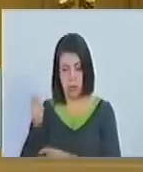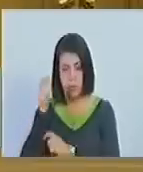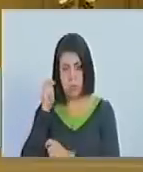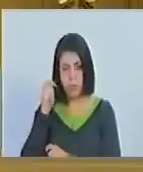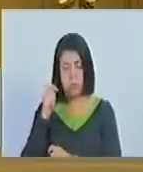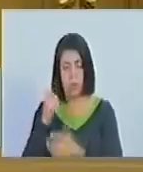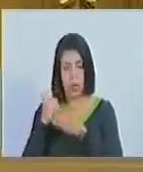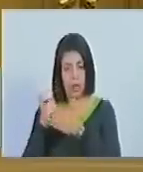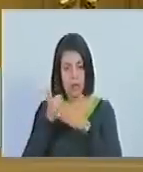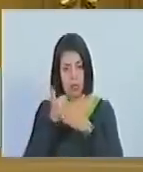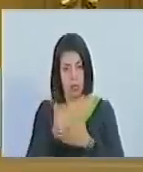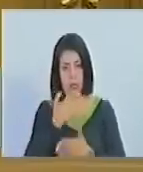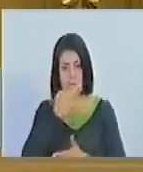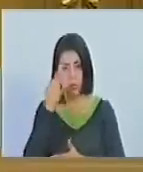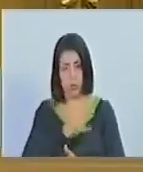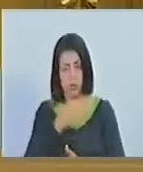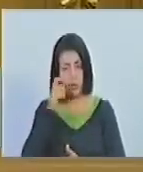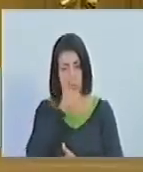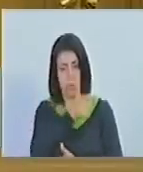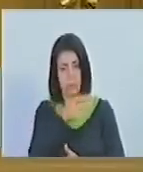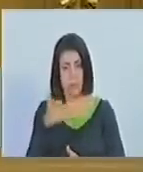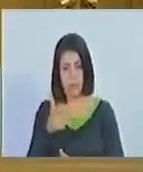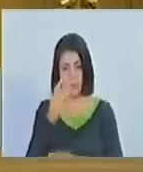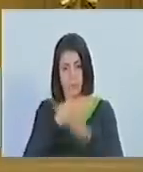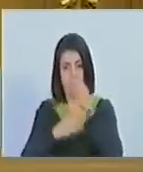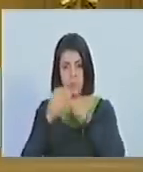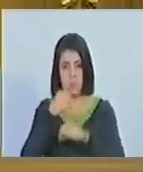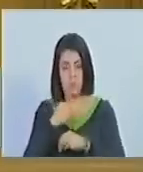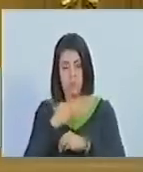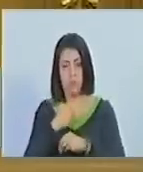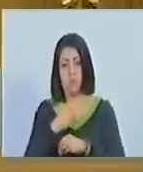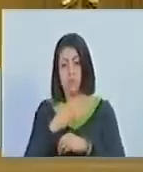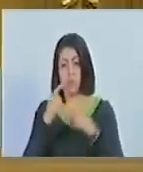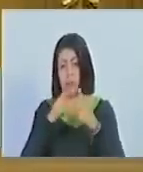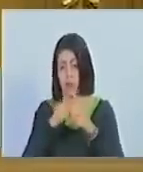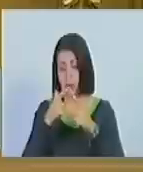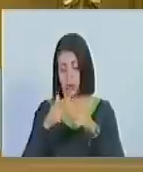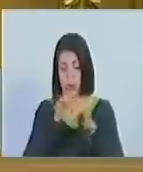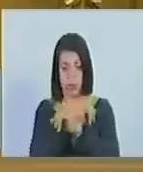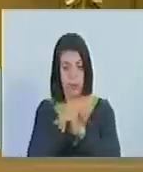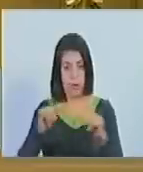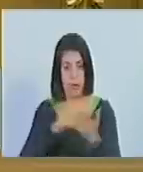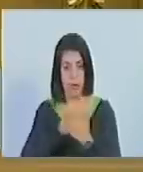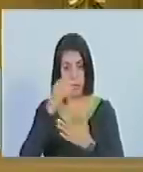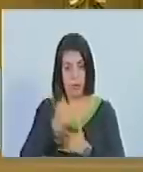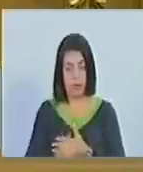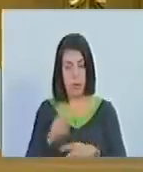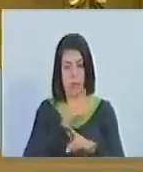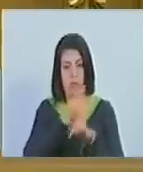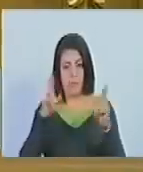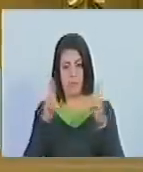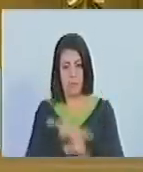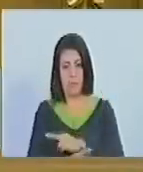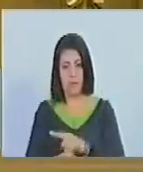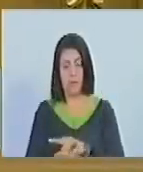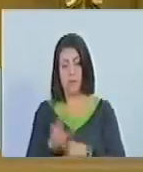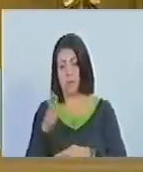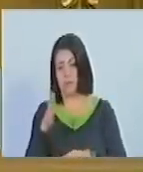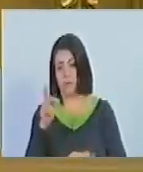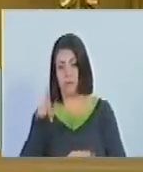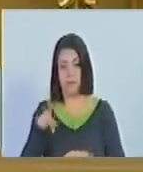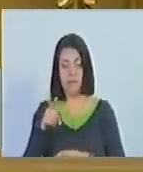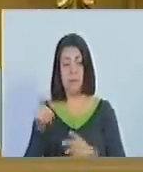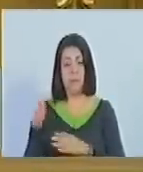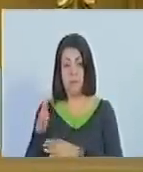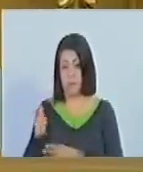contribuir con la seguridad y soberanía alimentaria en definitiva este proyecto de reforma de pesca y